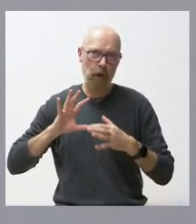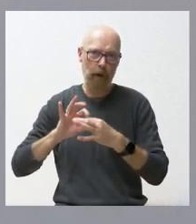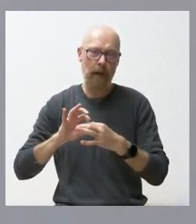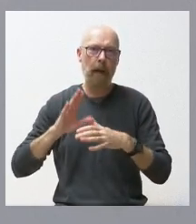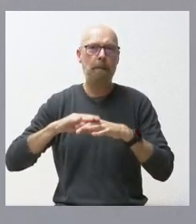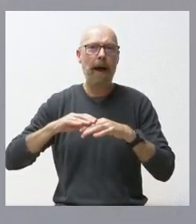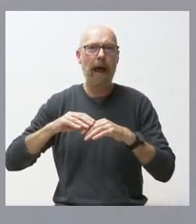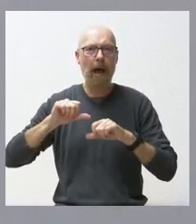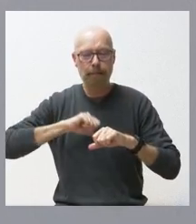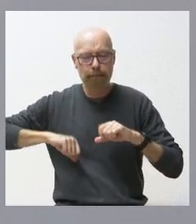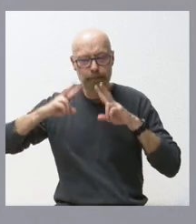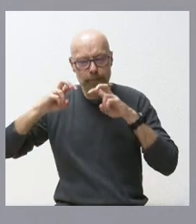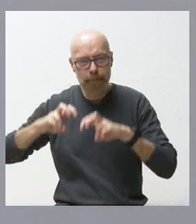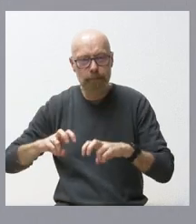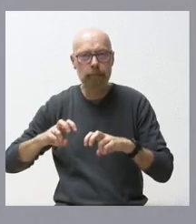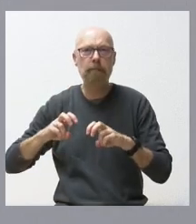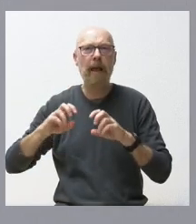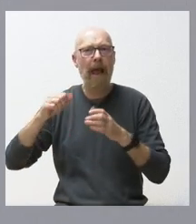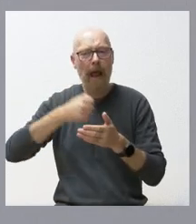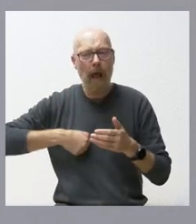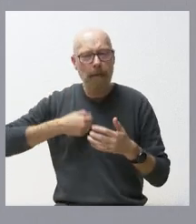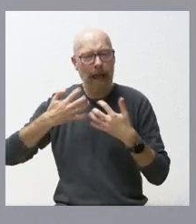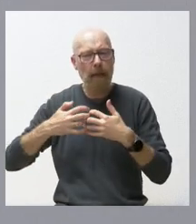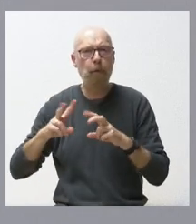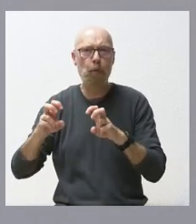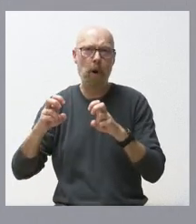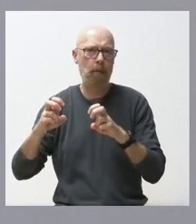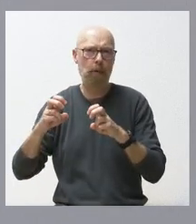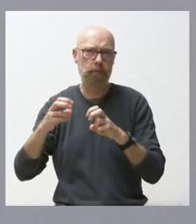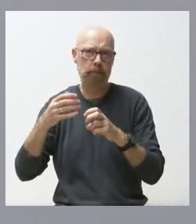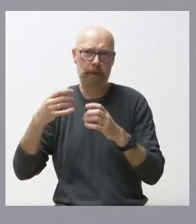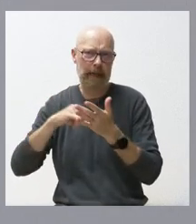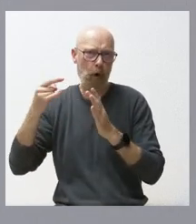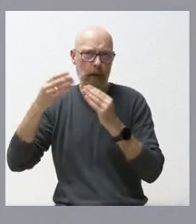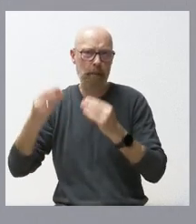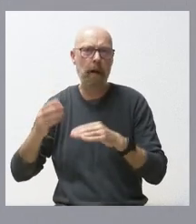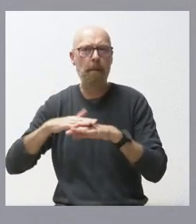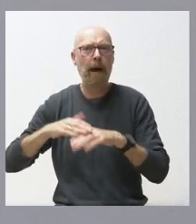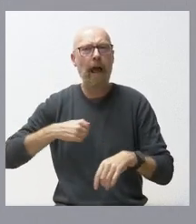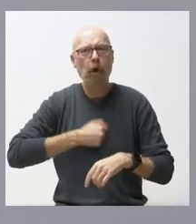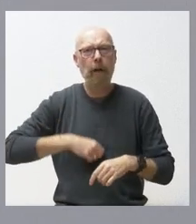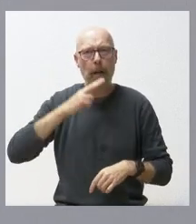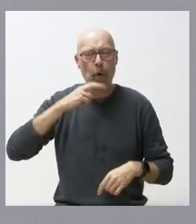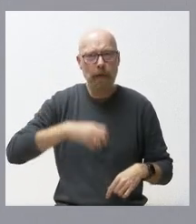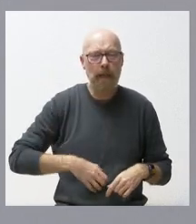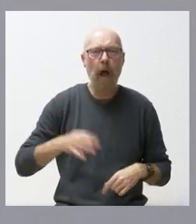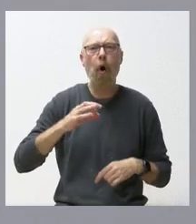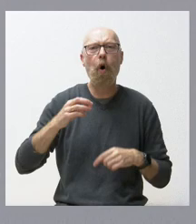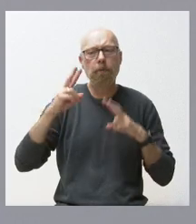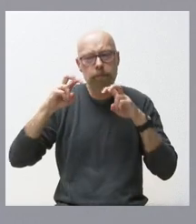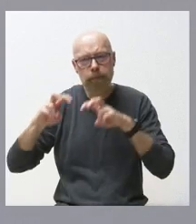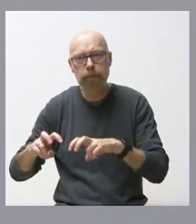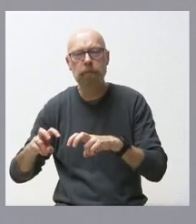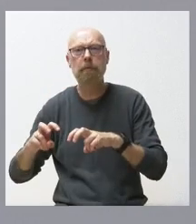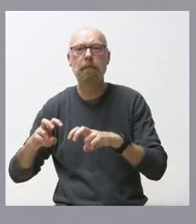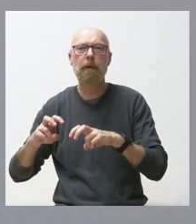Es un nuevo equipo de alta resolución multifuncional que se va a destinar a realizar ecografías prostáticas, diagnósticas y de asistencia en el